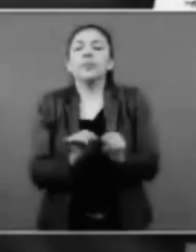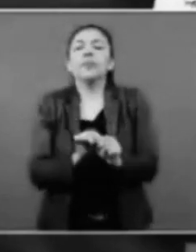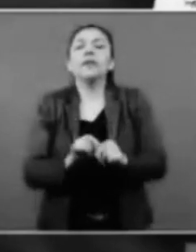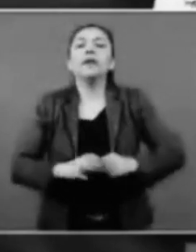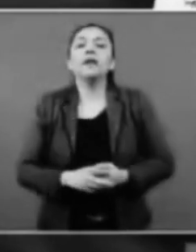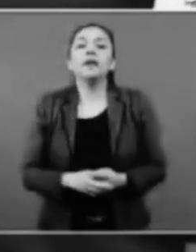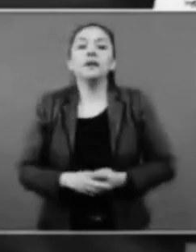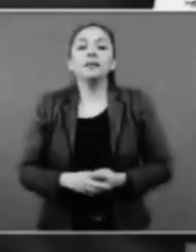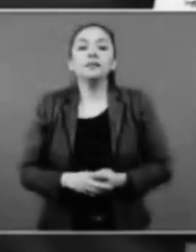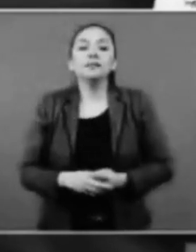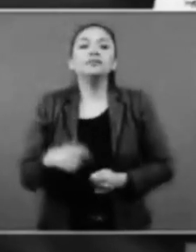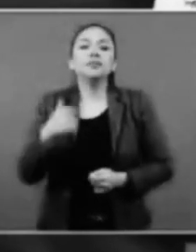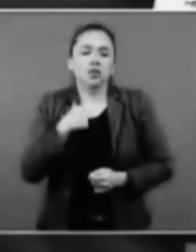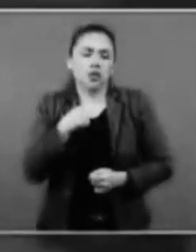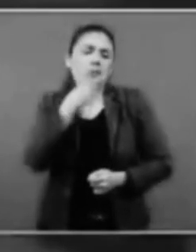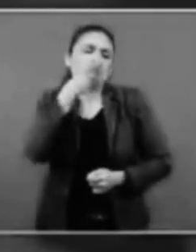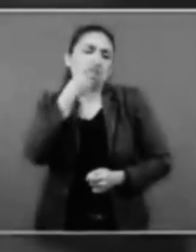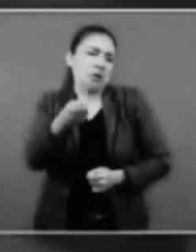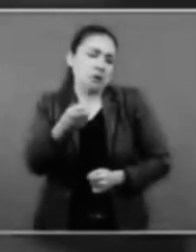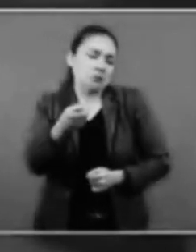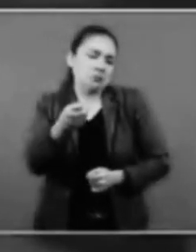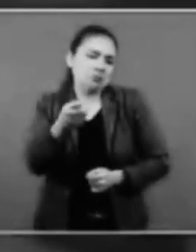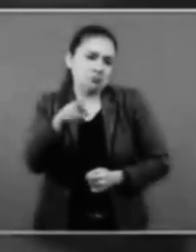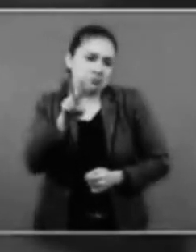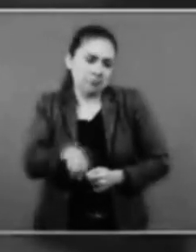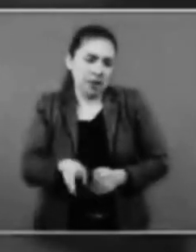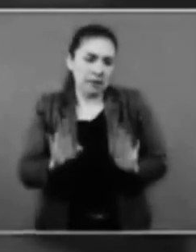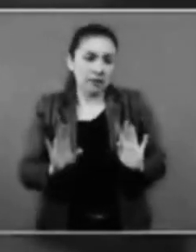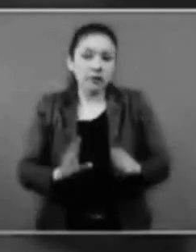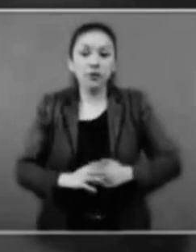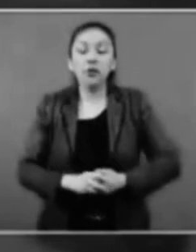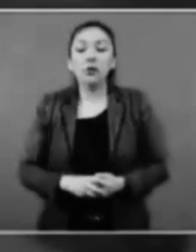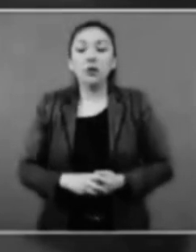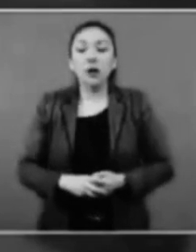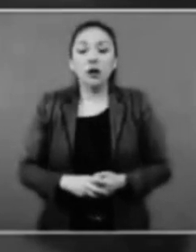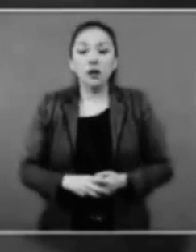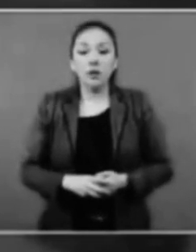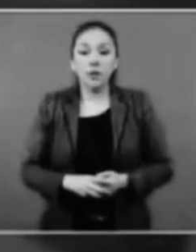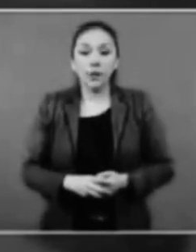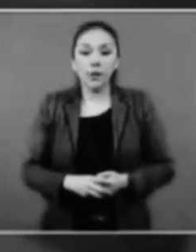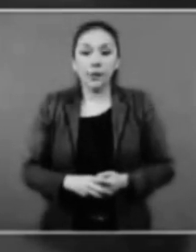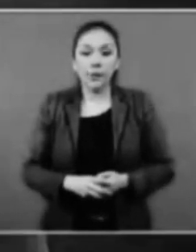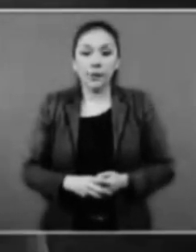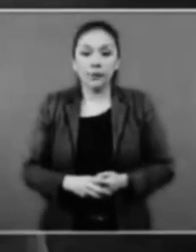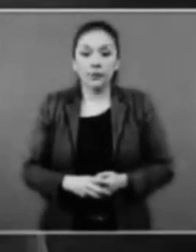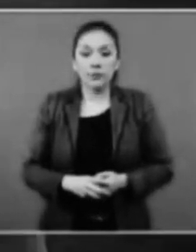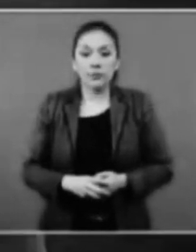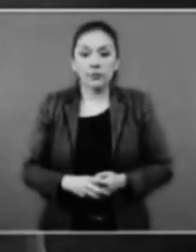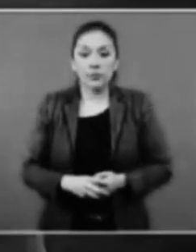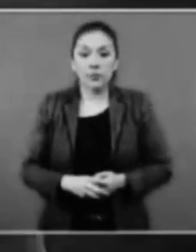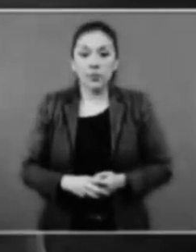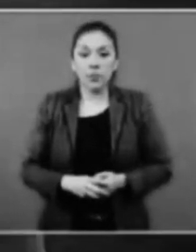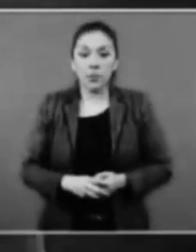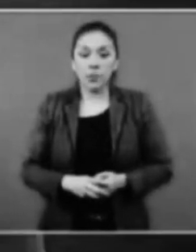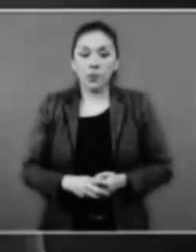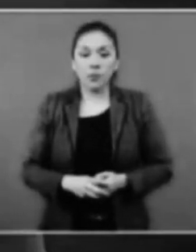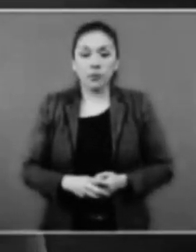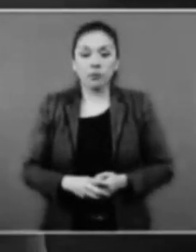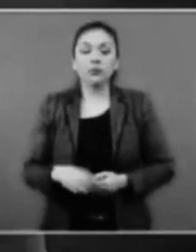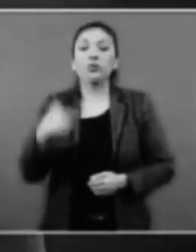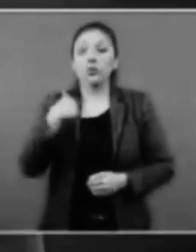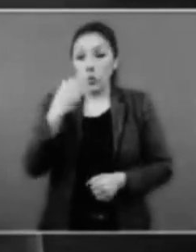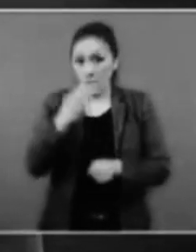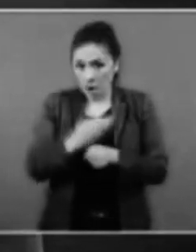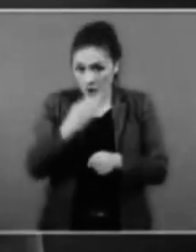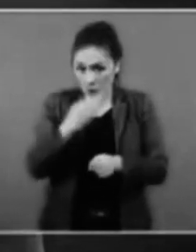Se los voy a decir, estoy haciendo una